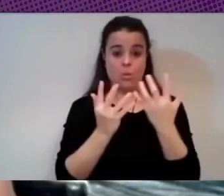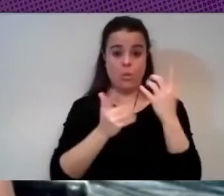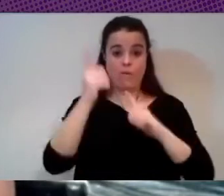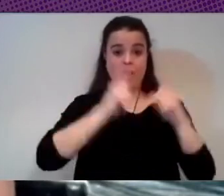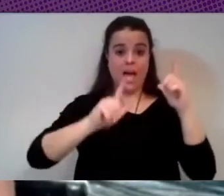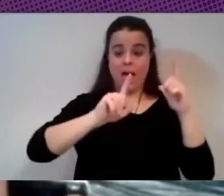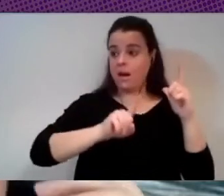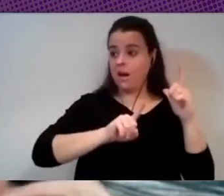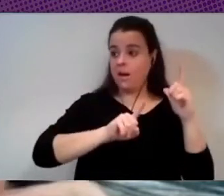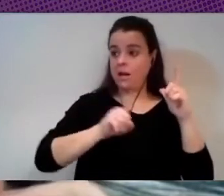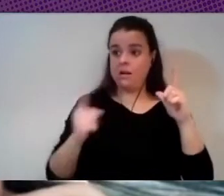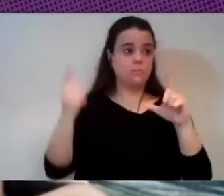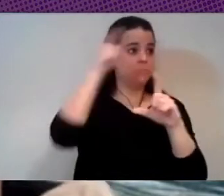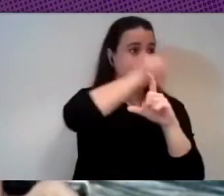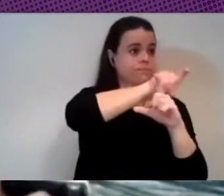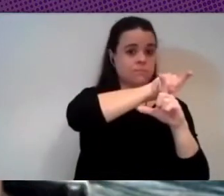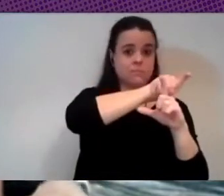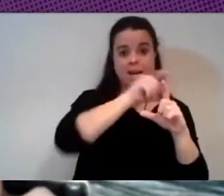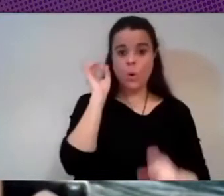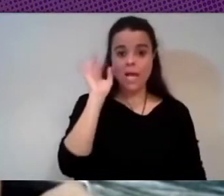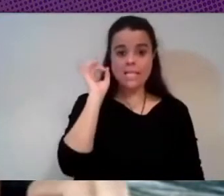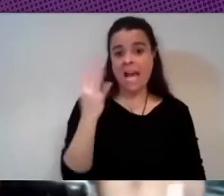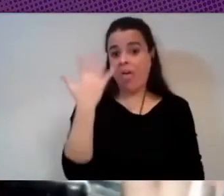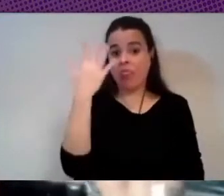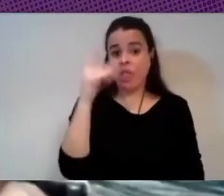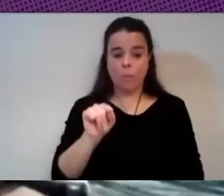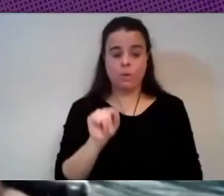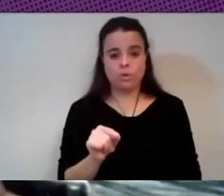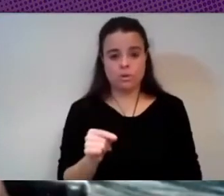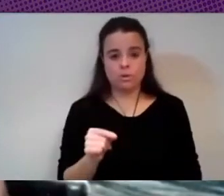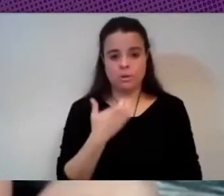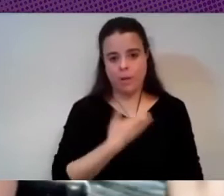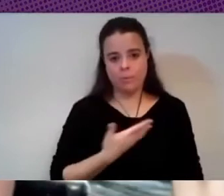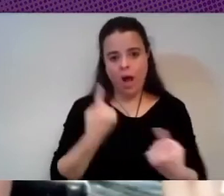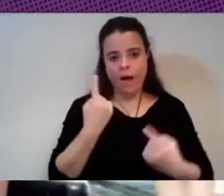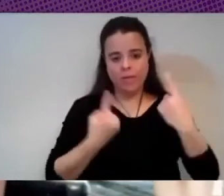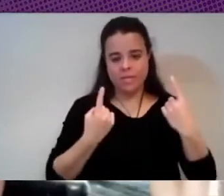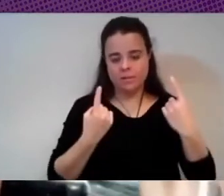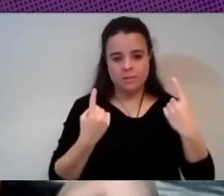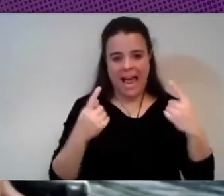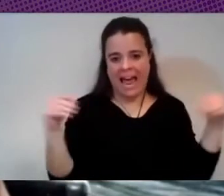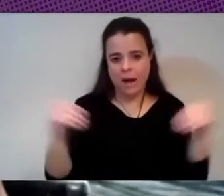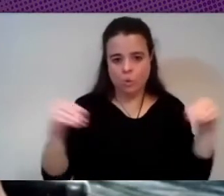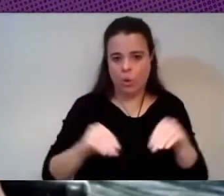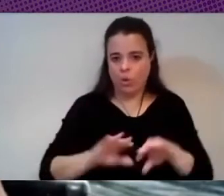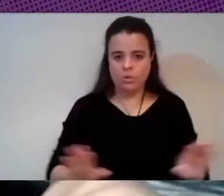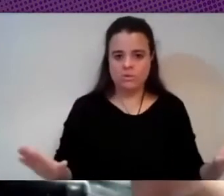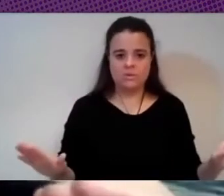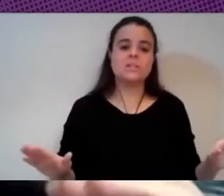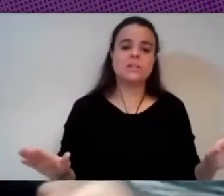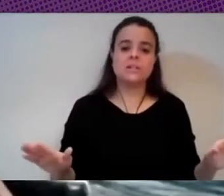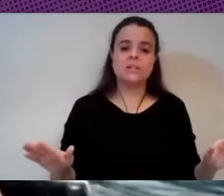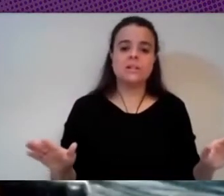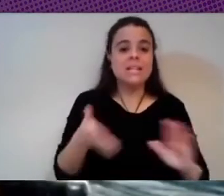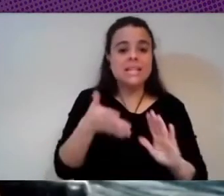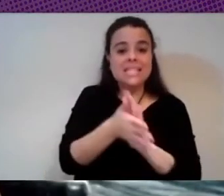cinco minutos dentro de un panel en muchas ocasiones es algo completamente absurdo eso no quiere